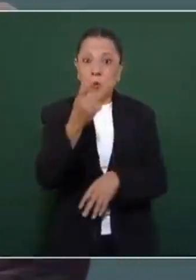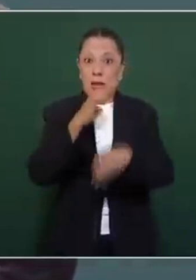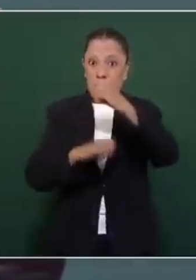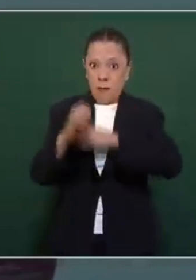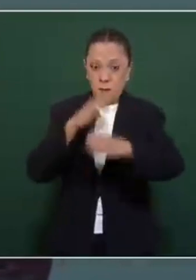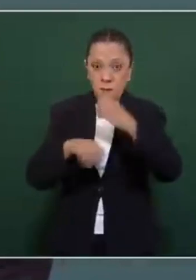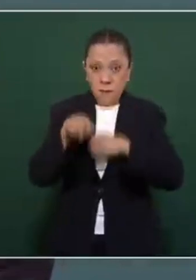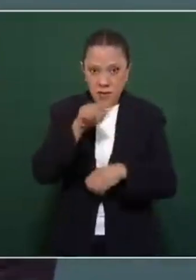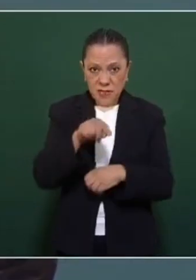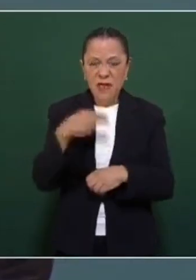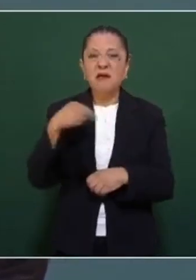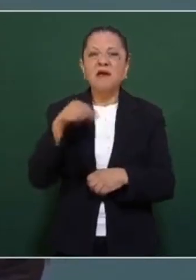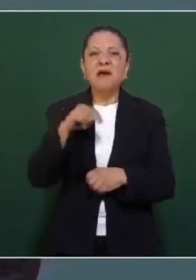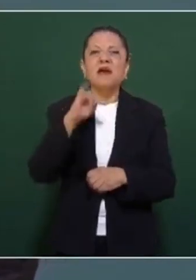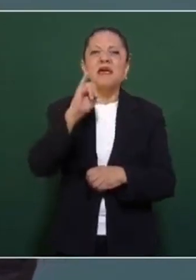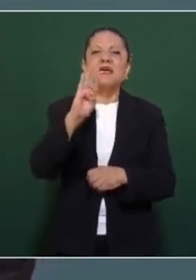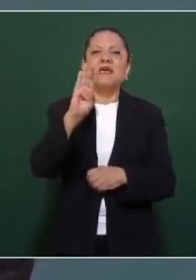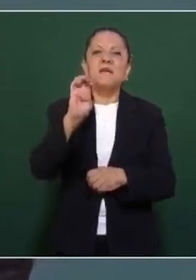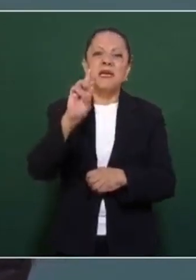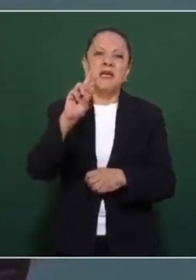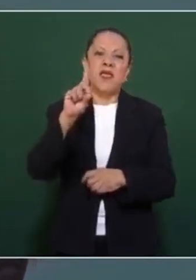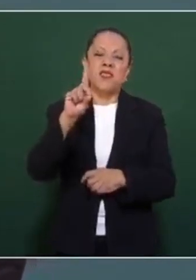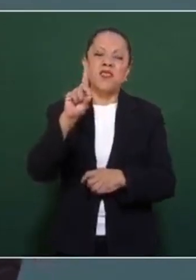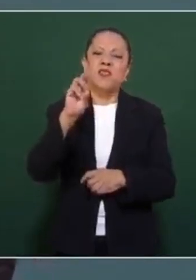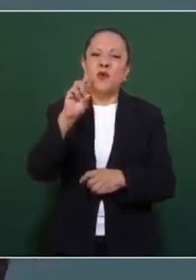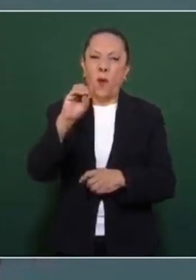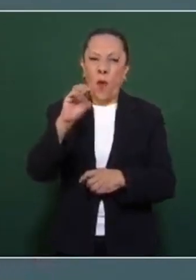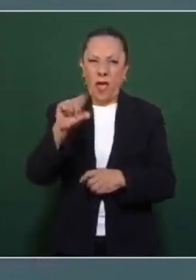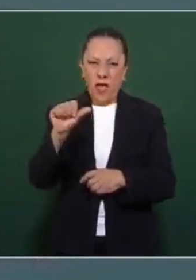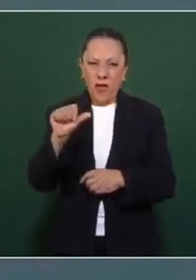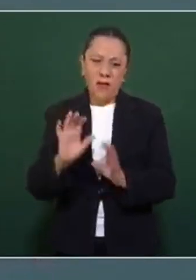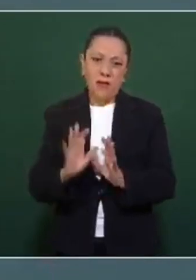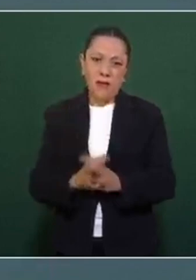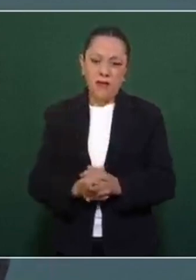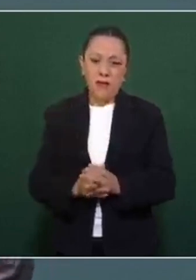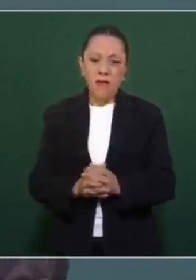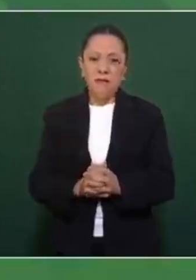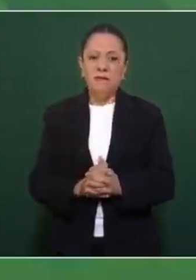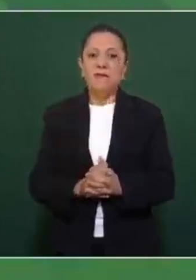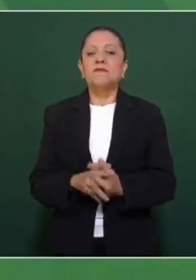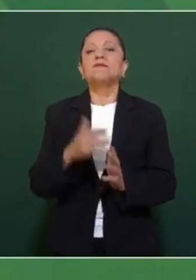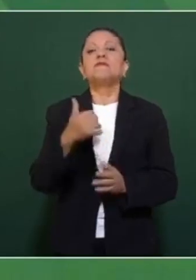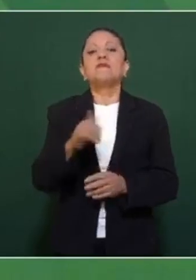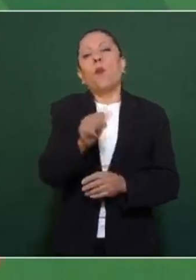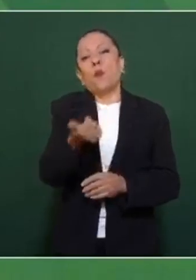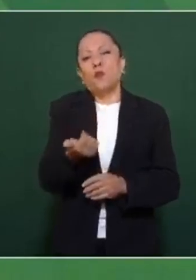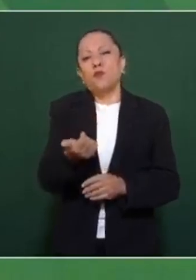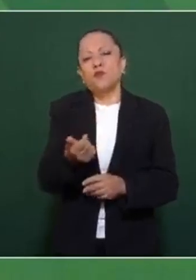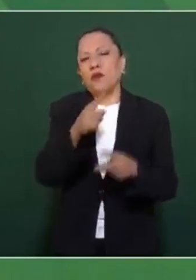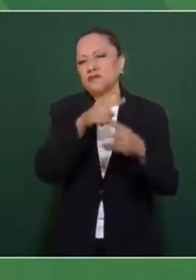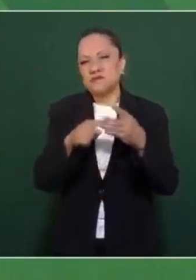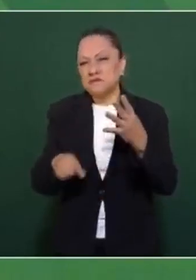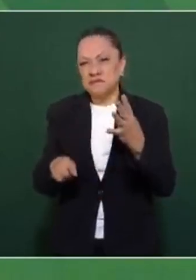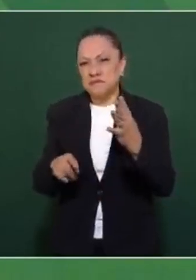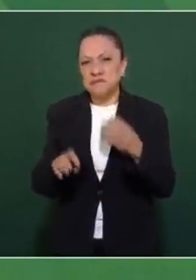Iberdrola, y las empresas